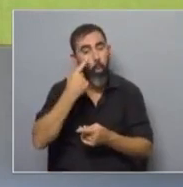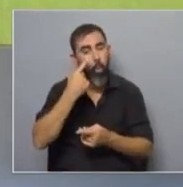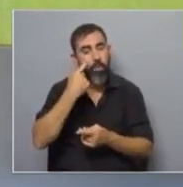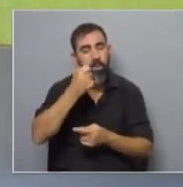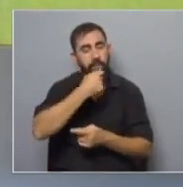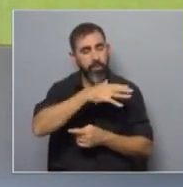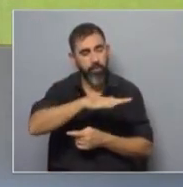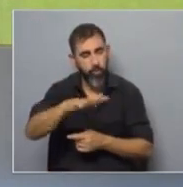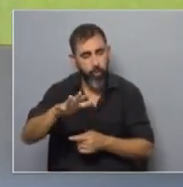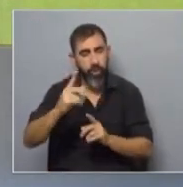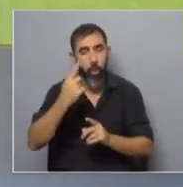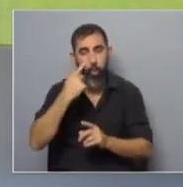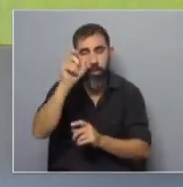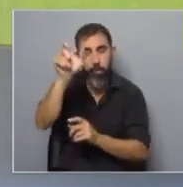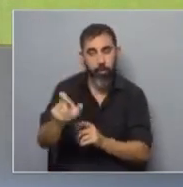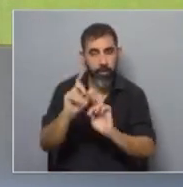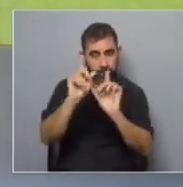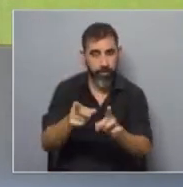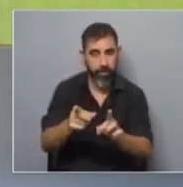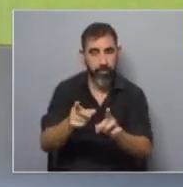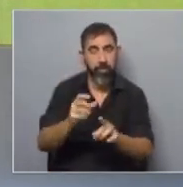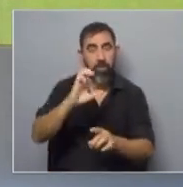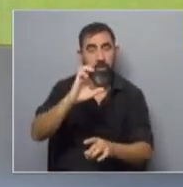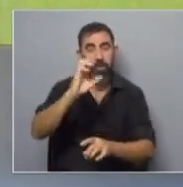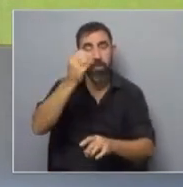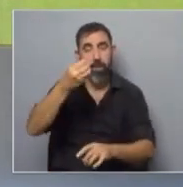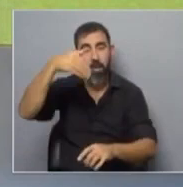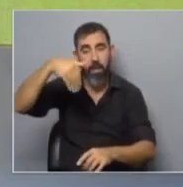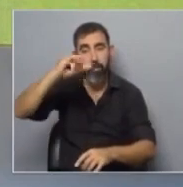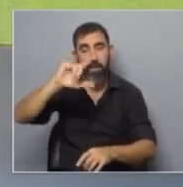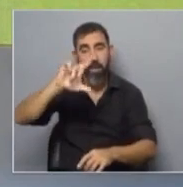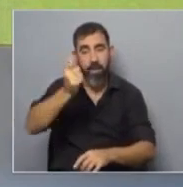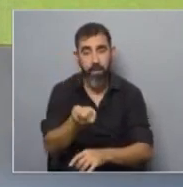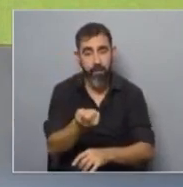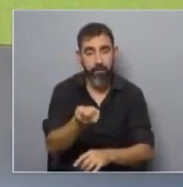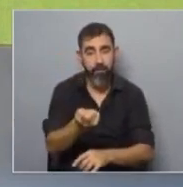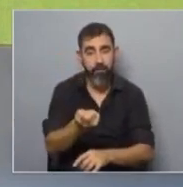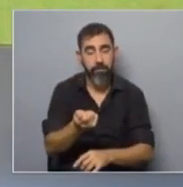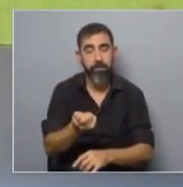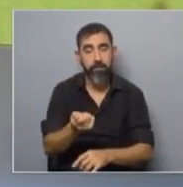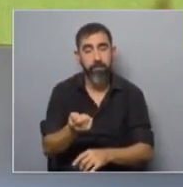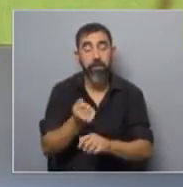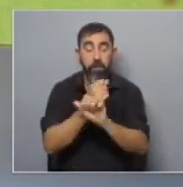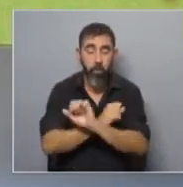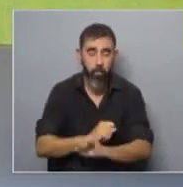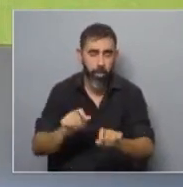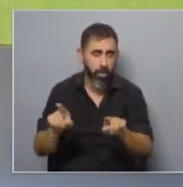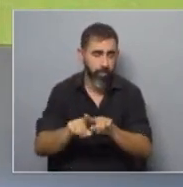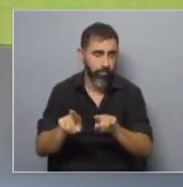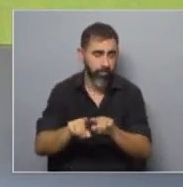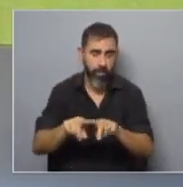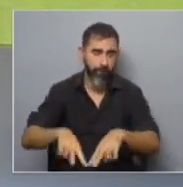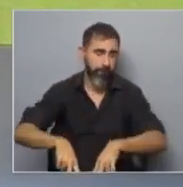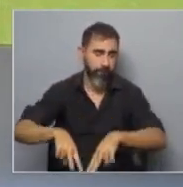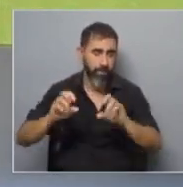las historias, además conocemos a las personas. Y Camila Sugarramundi tiene quizás lo que le puede pasar a varios investigadores.